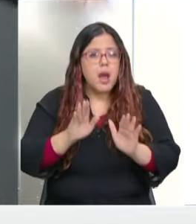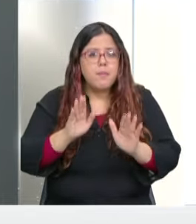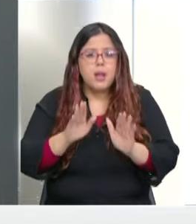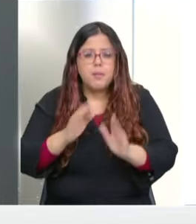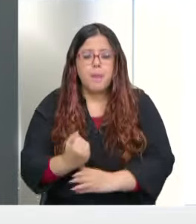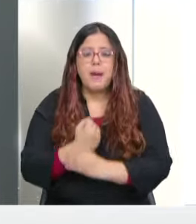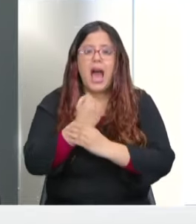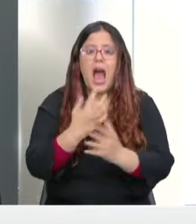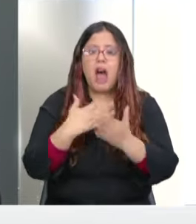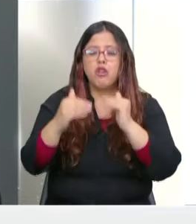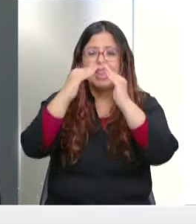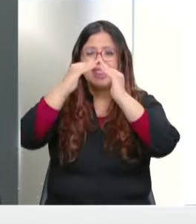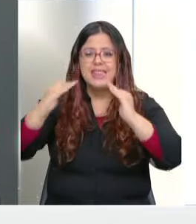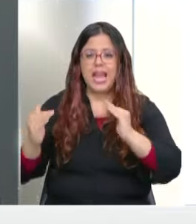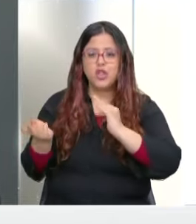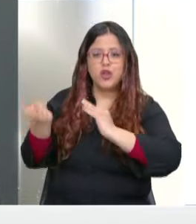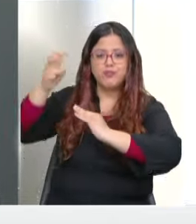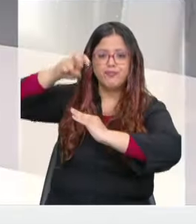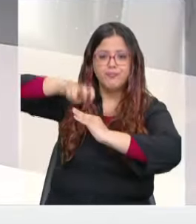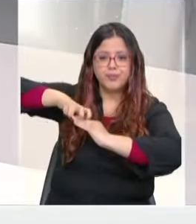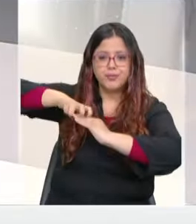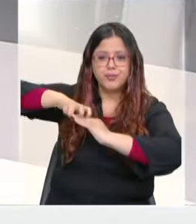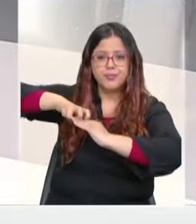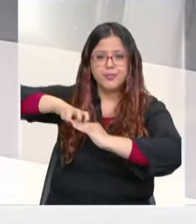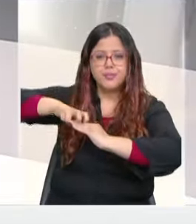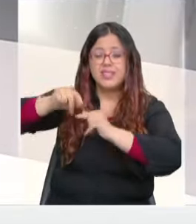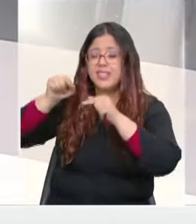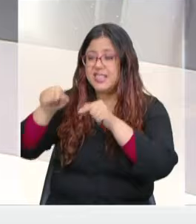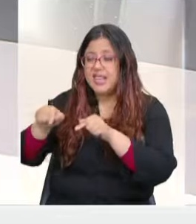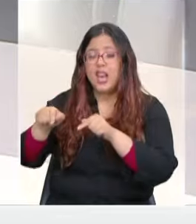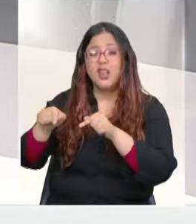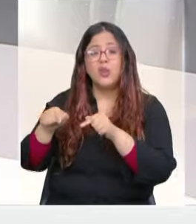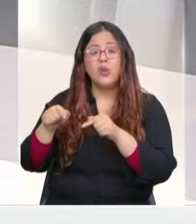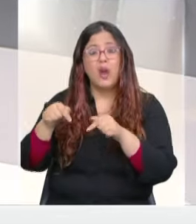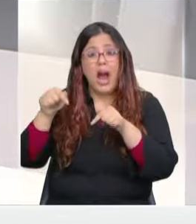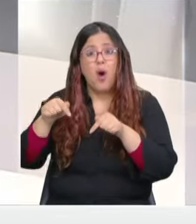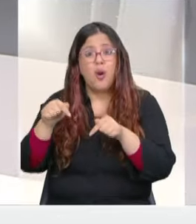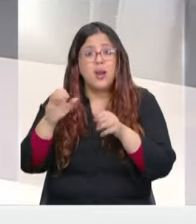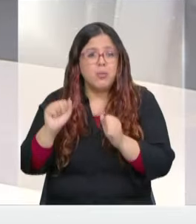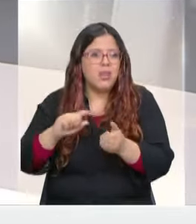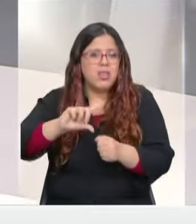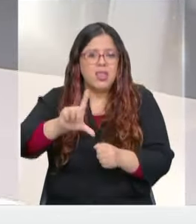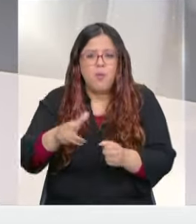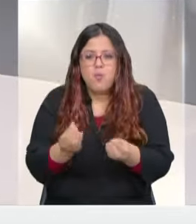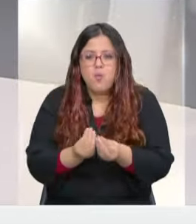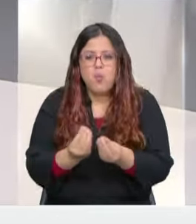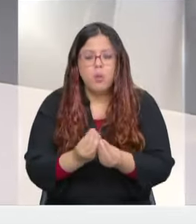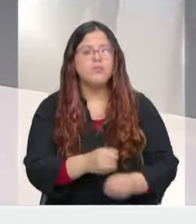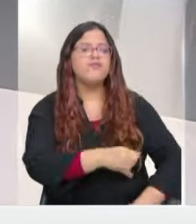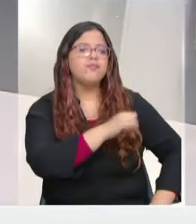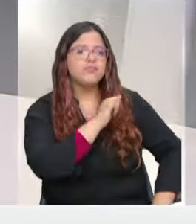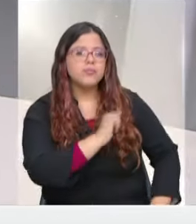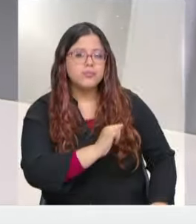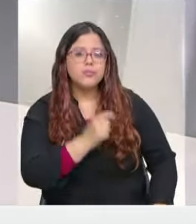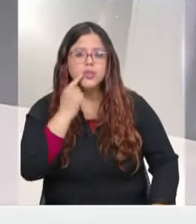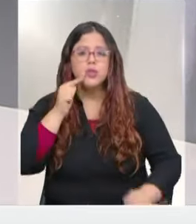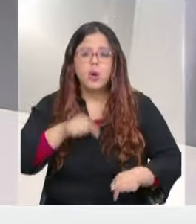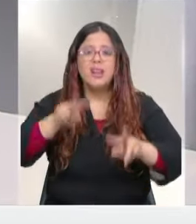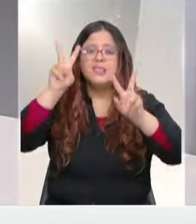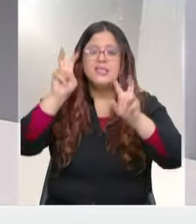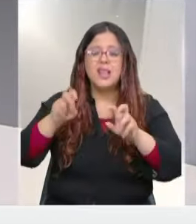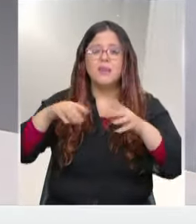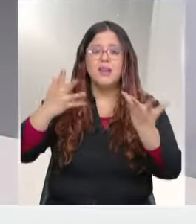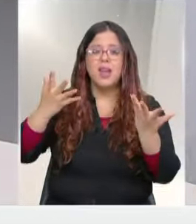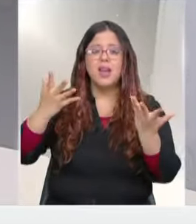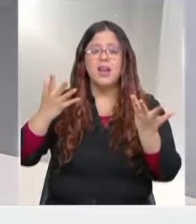en los techos, en las zonas altas de las casas. Pero lamentablemente eso puede tomar, insisto, varios días. Absolutamente. Y ya, esta es la